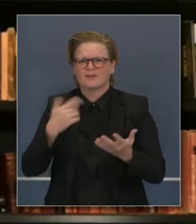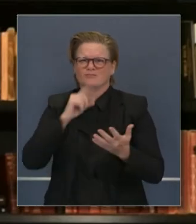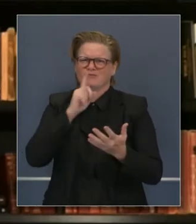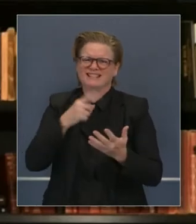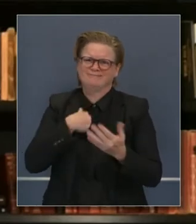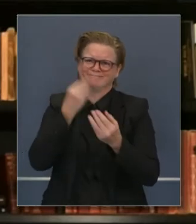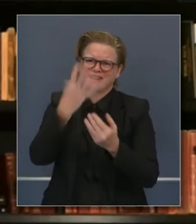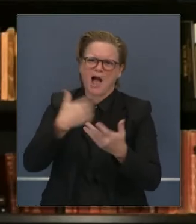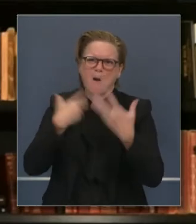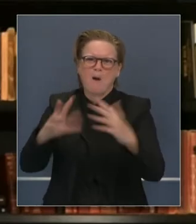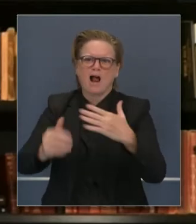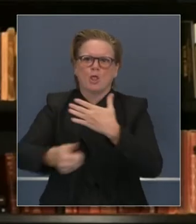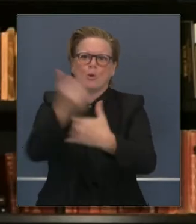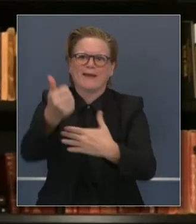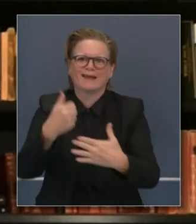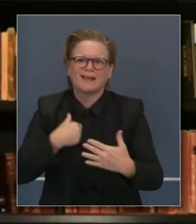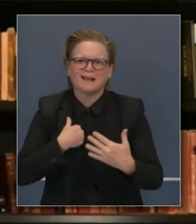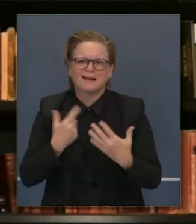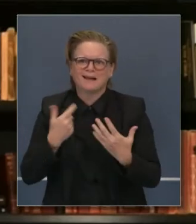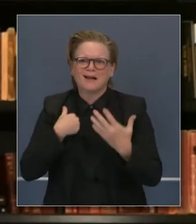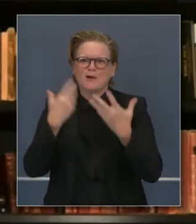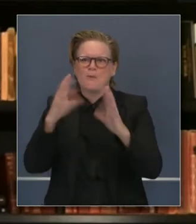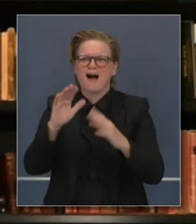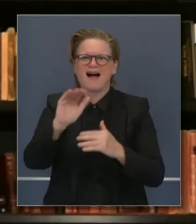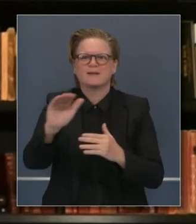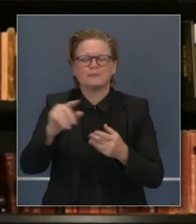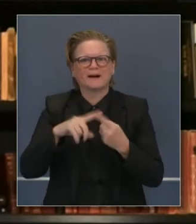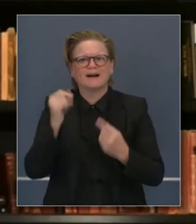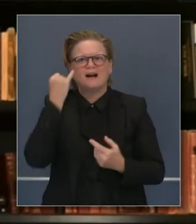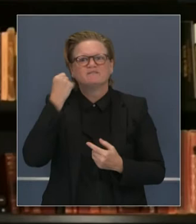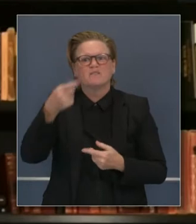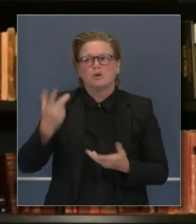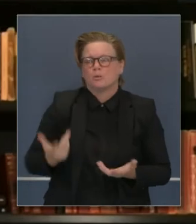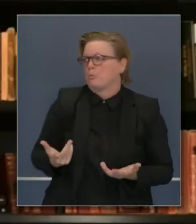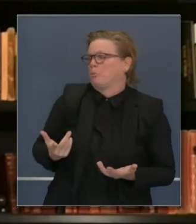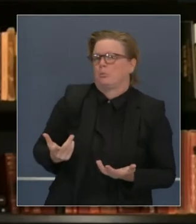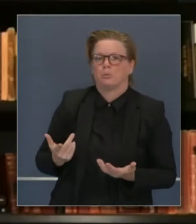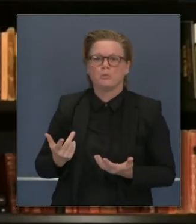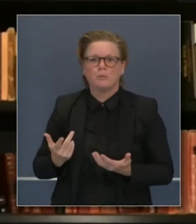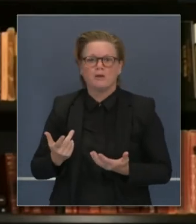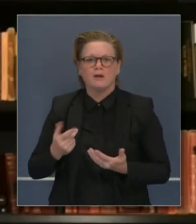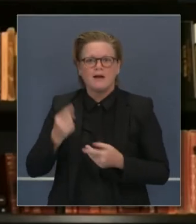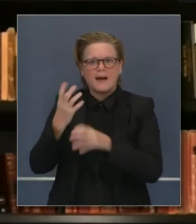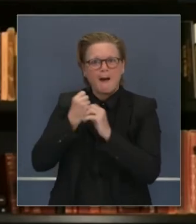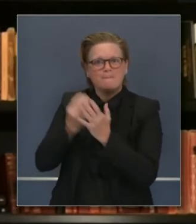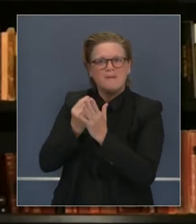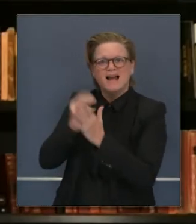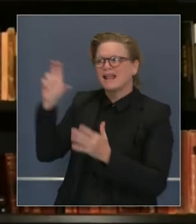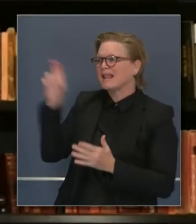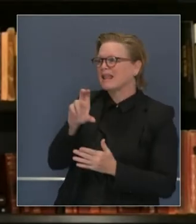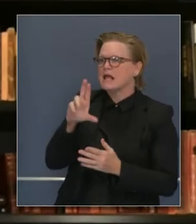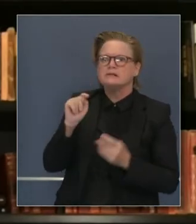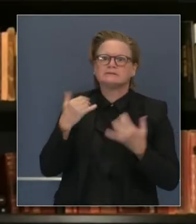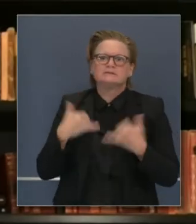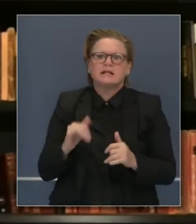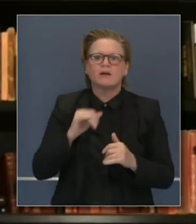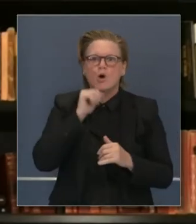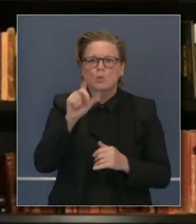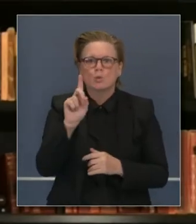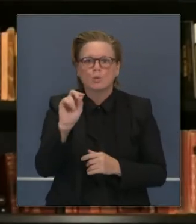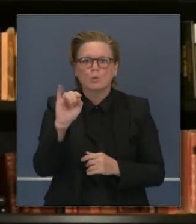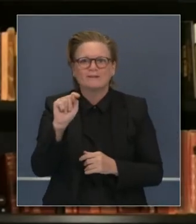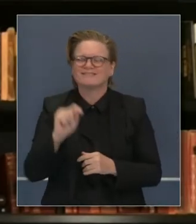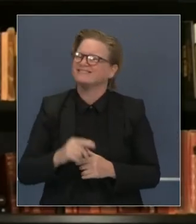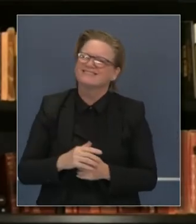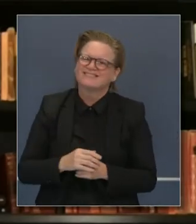es algo que queremos hacer con ganas. Es un punto de consideración adicional simplemente para abordar esta